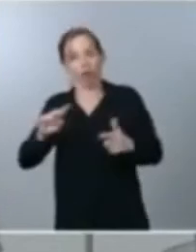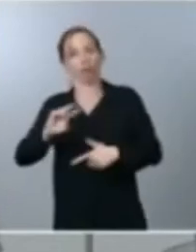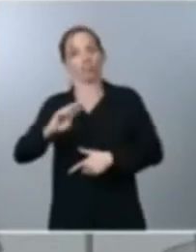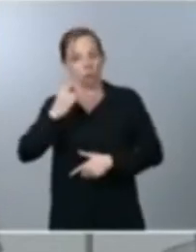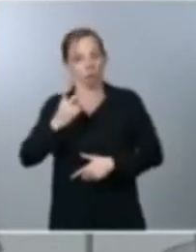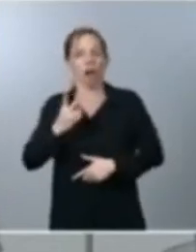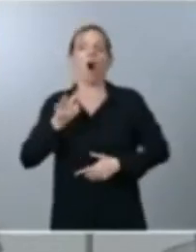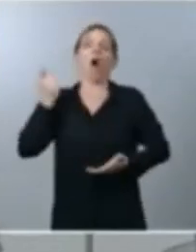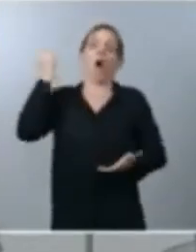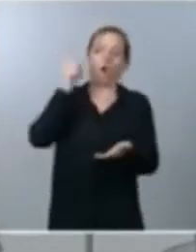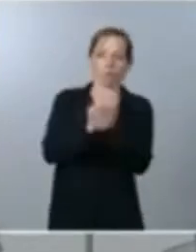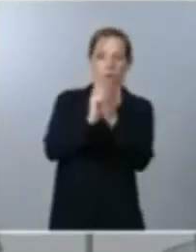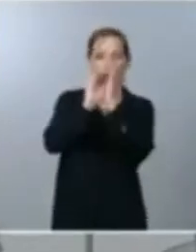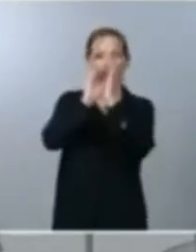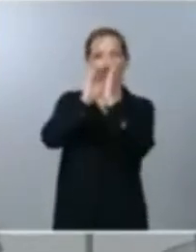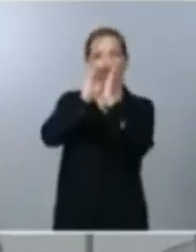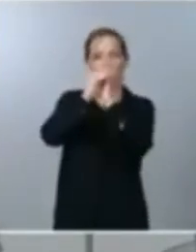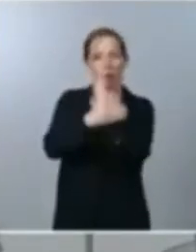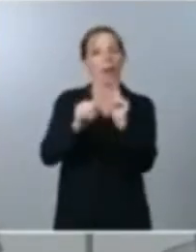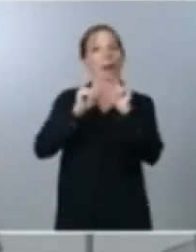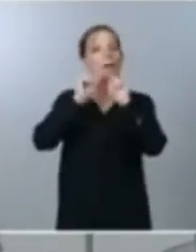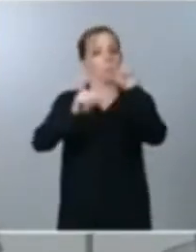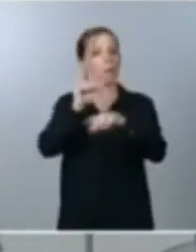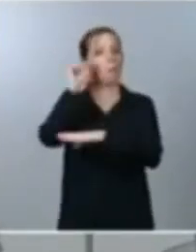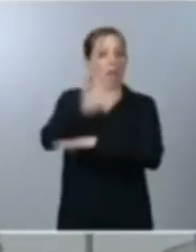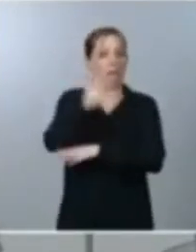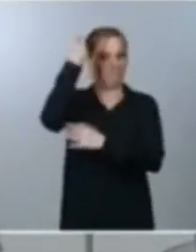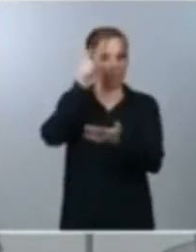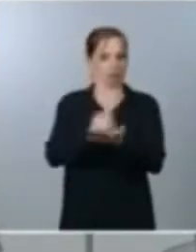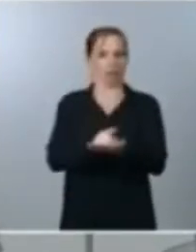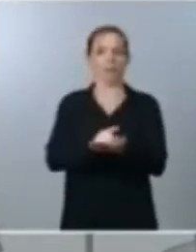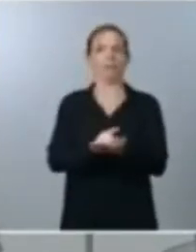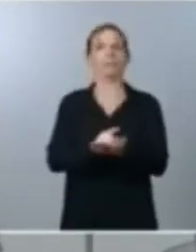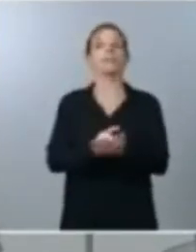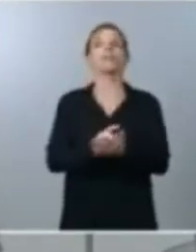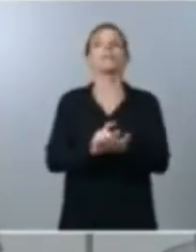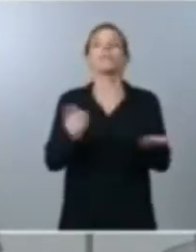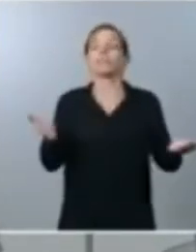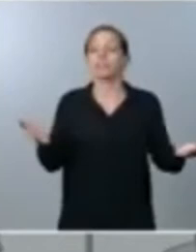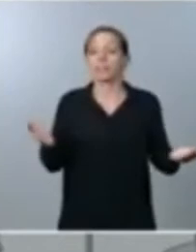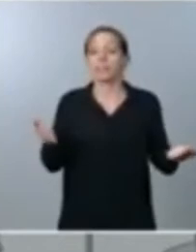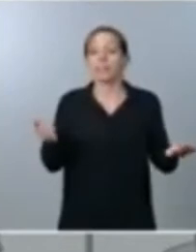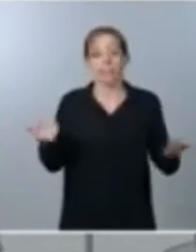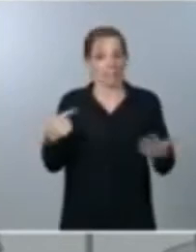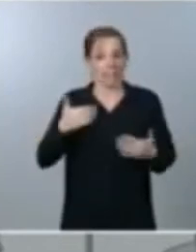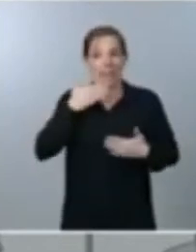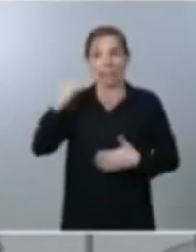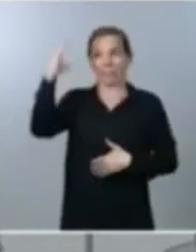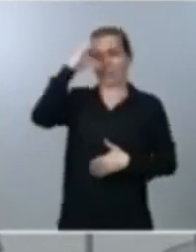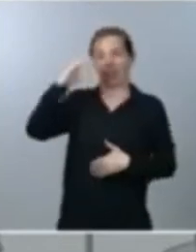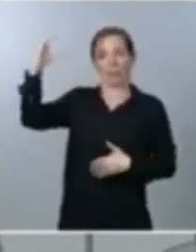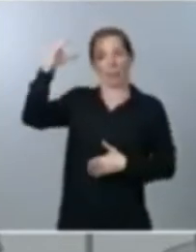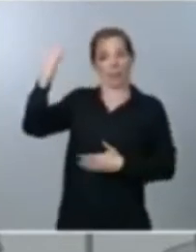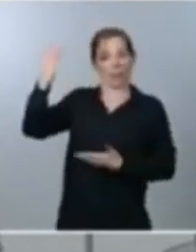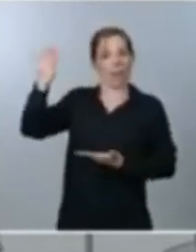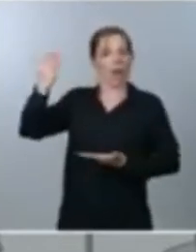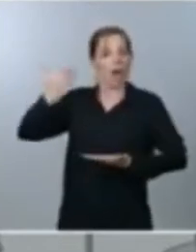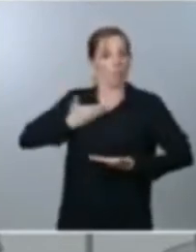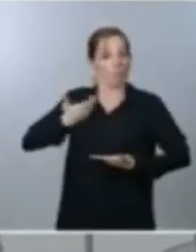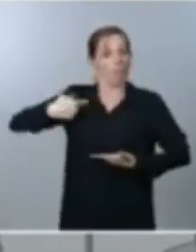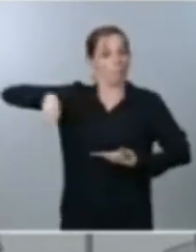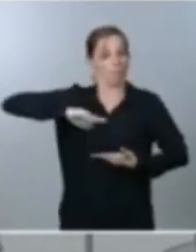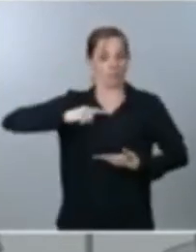vencer al virus en esta segunda ola y definitivamente ya con el aporte de la ciencia y ese espíritu de resistencia de